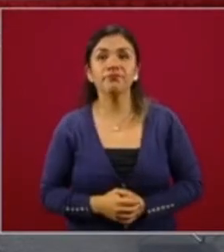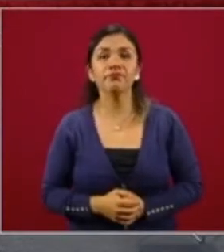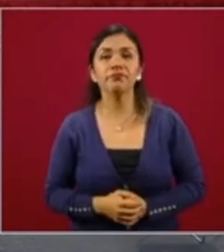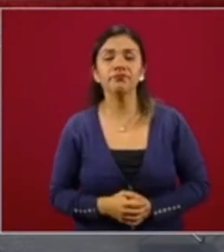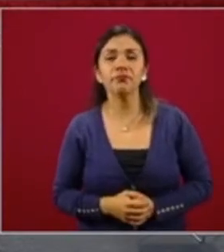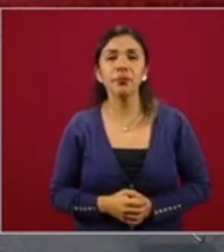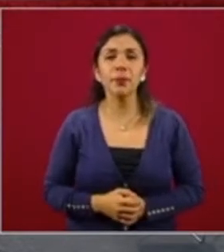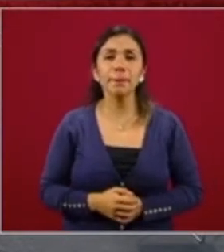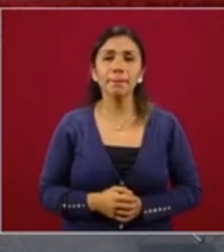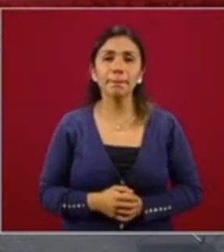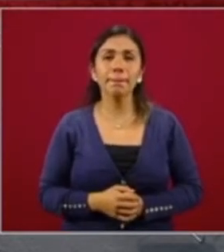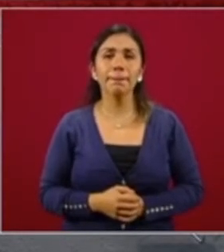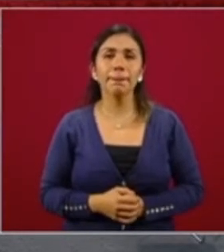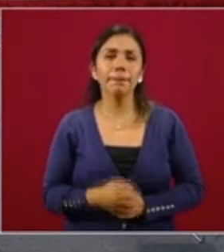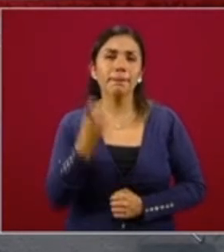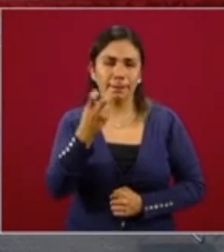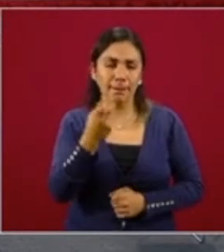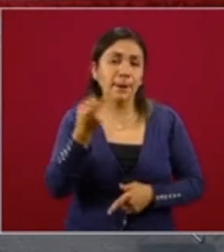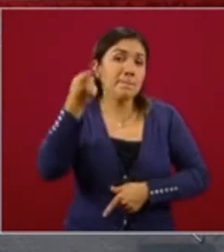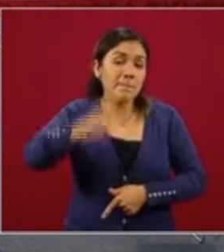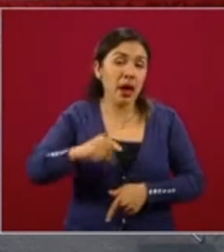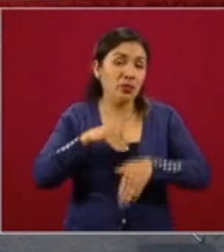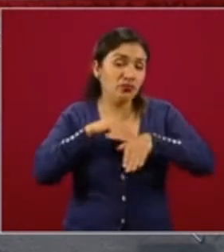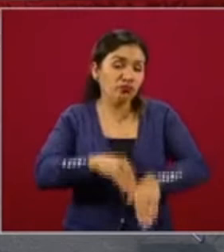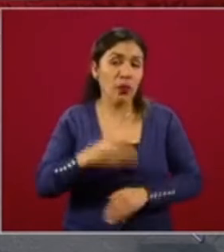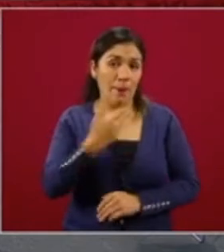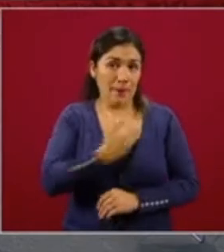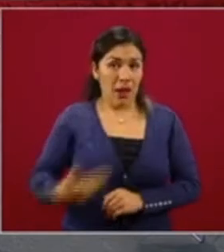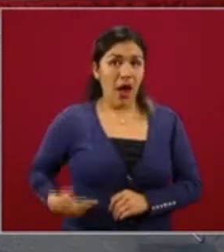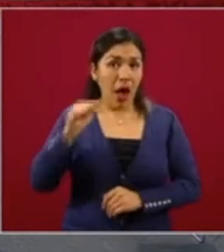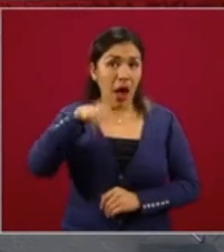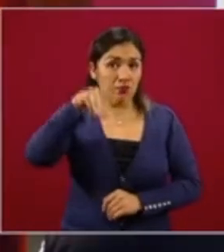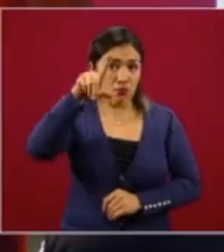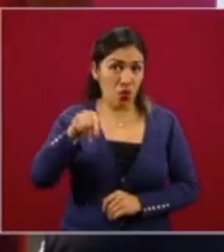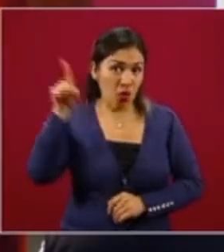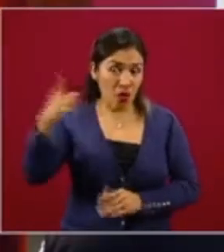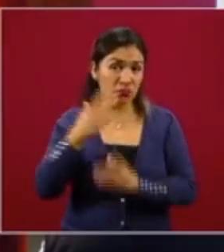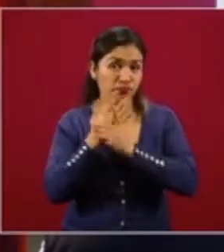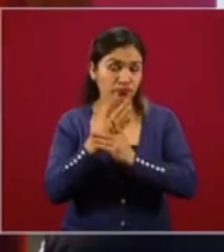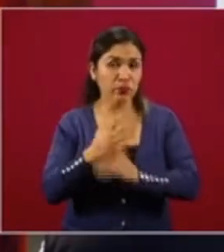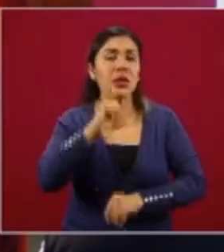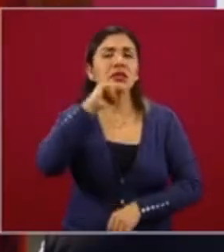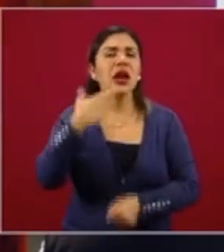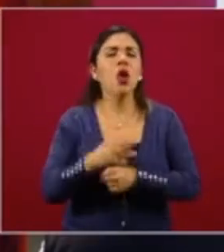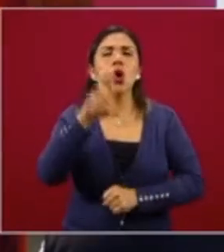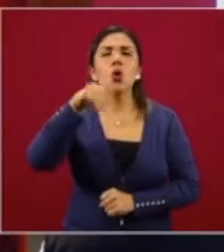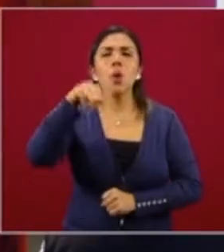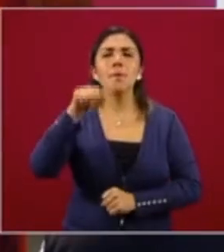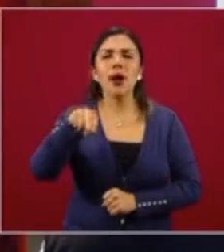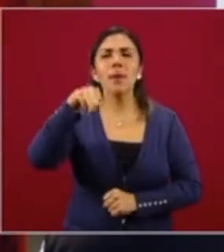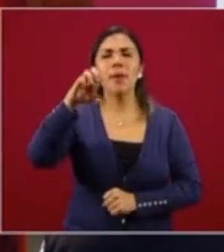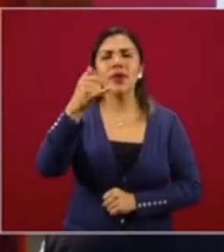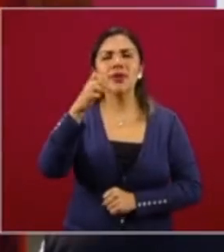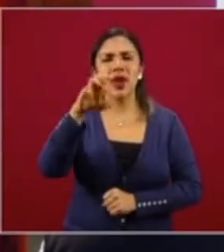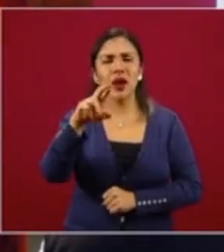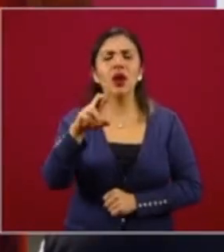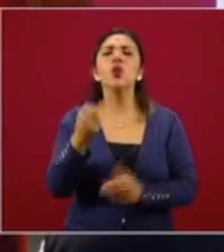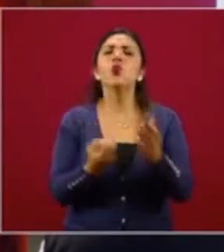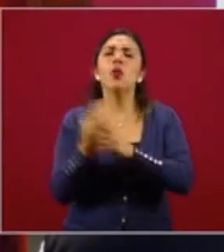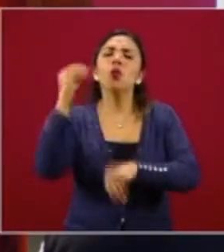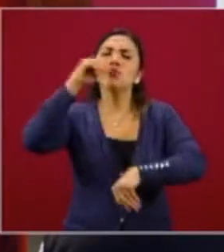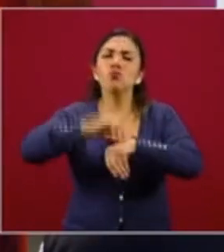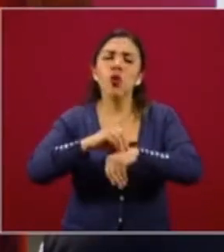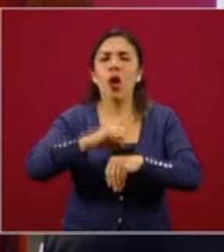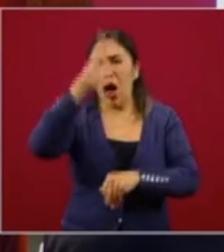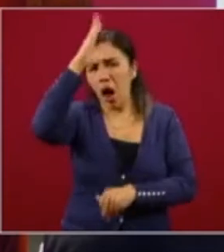En este contexto, y bajo la instrucción del presidente Andrés Manuel López Obrador, el secretario Román Meyer suscribió hace un año un convenio